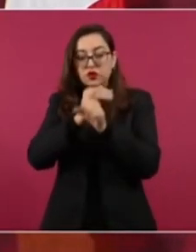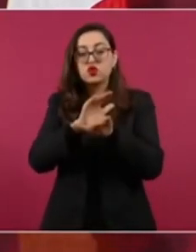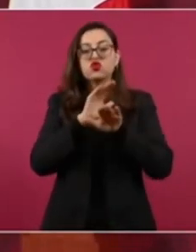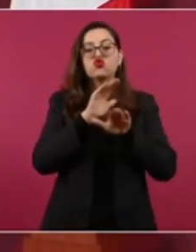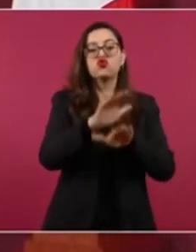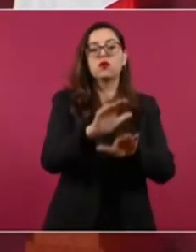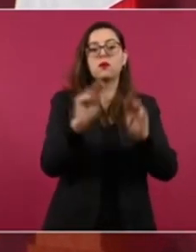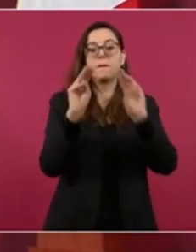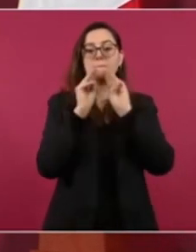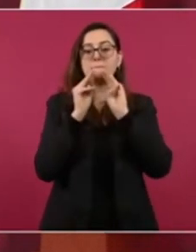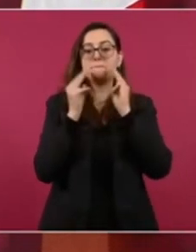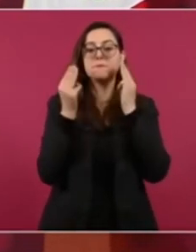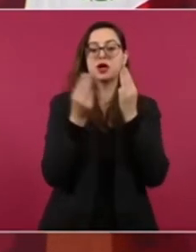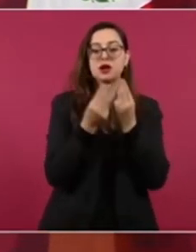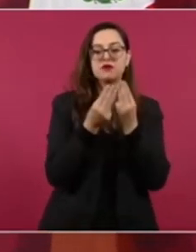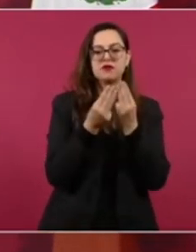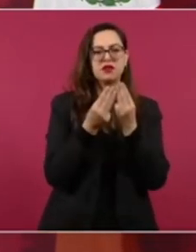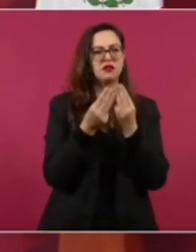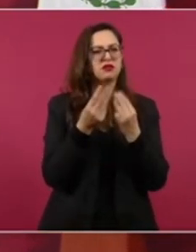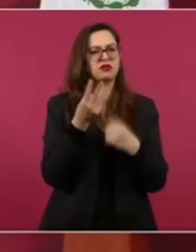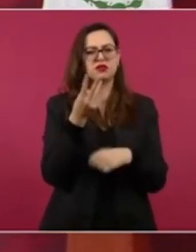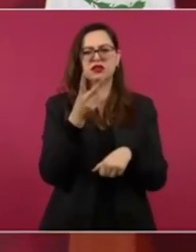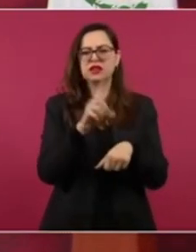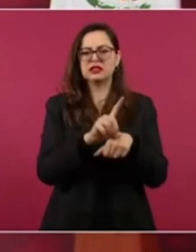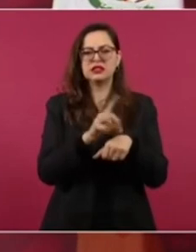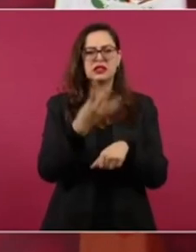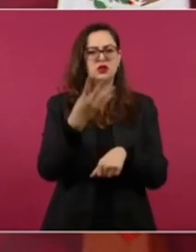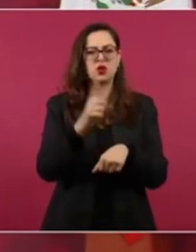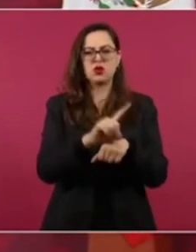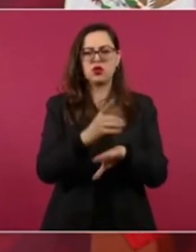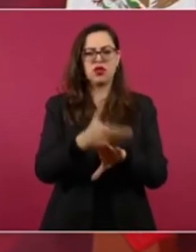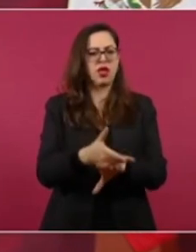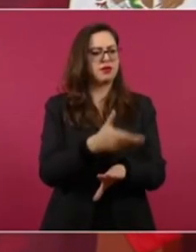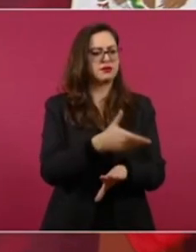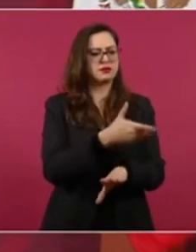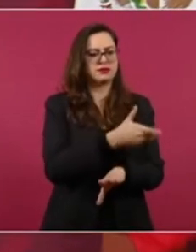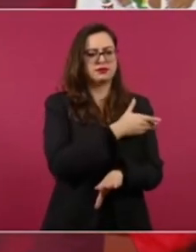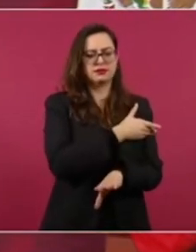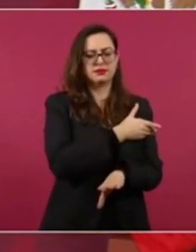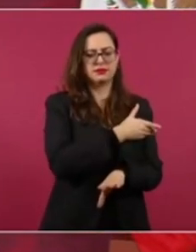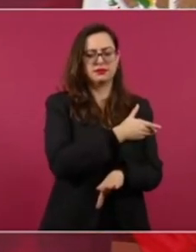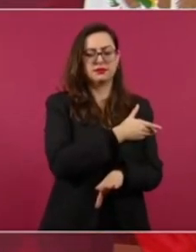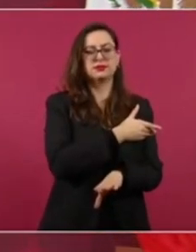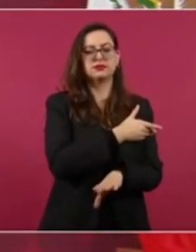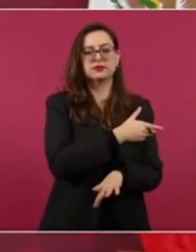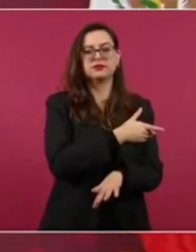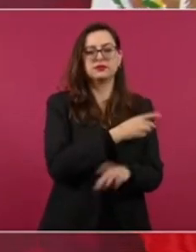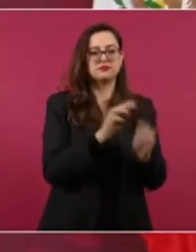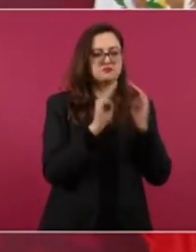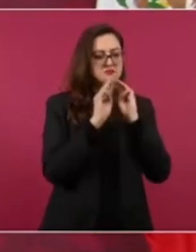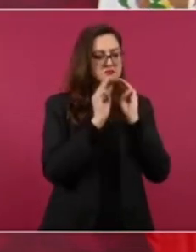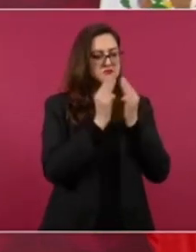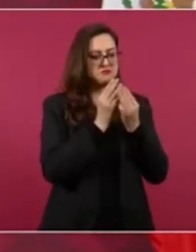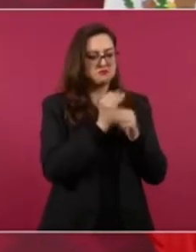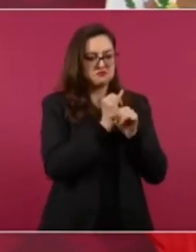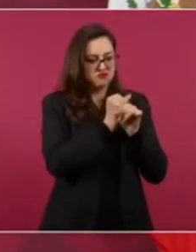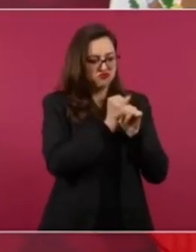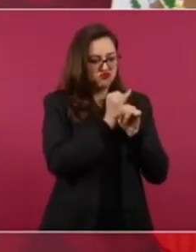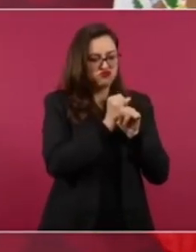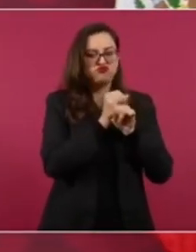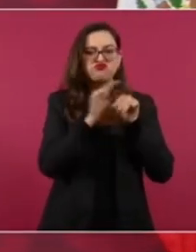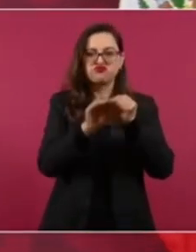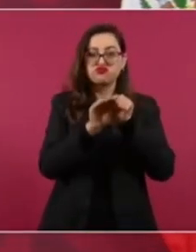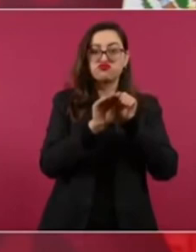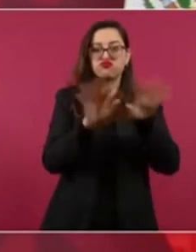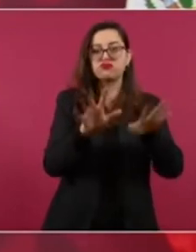de este atentado y que puede ser una